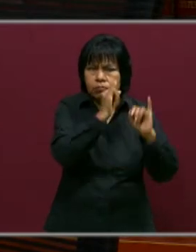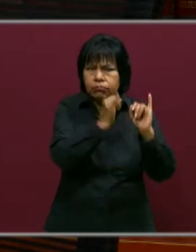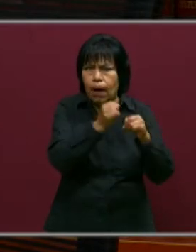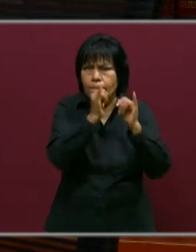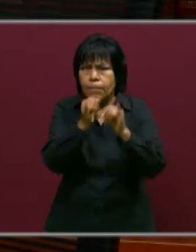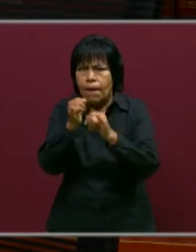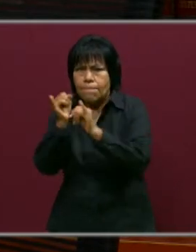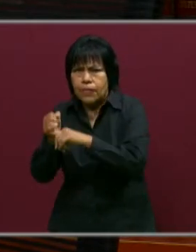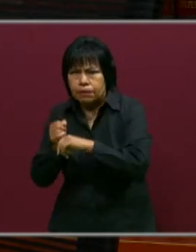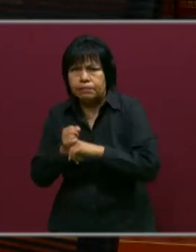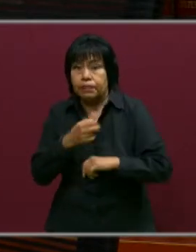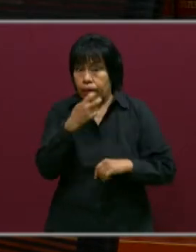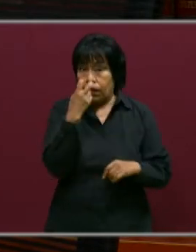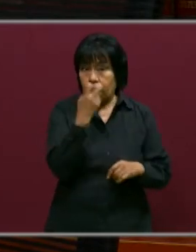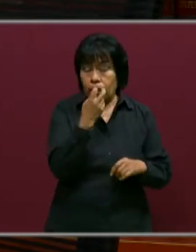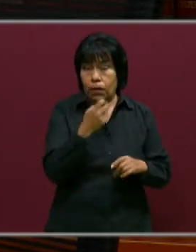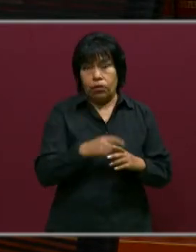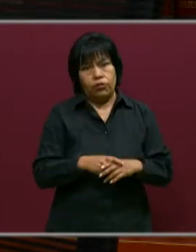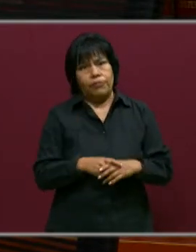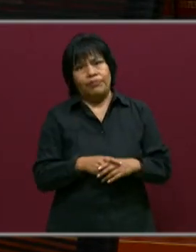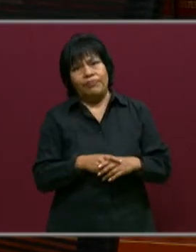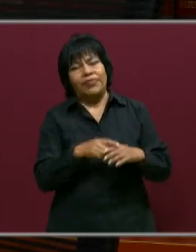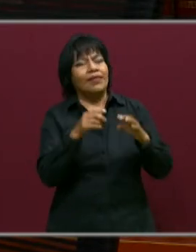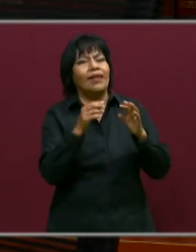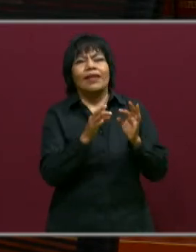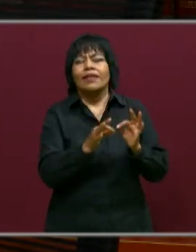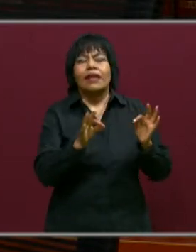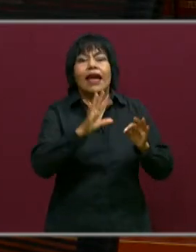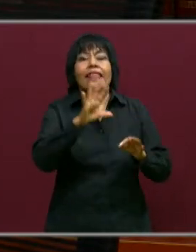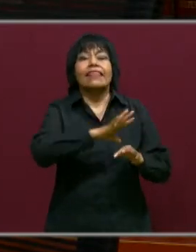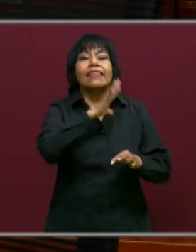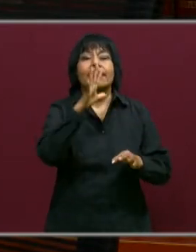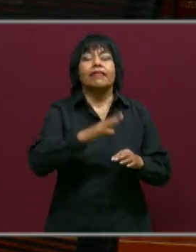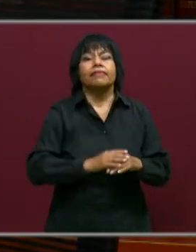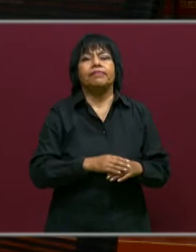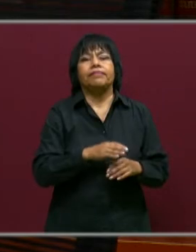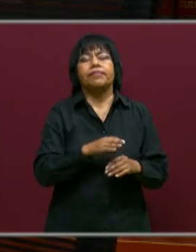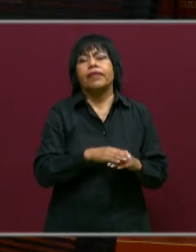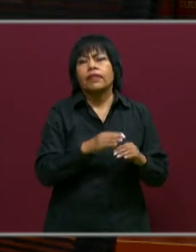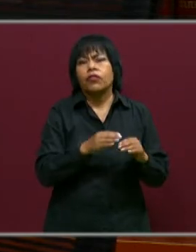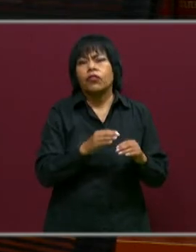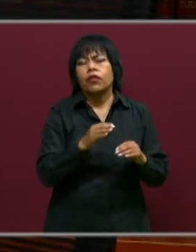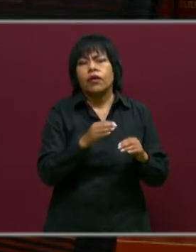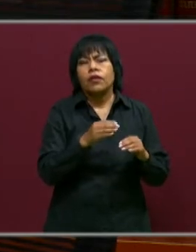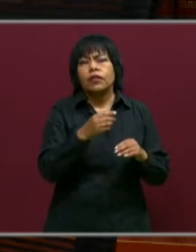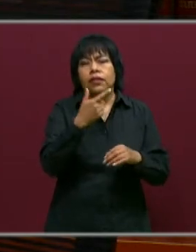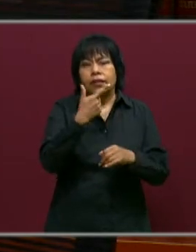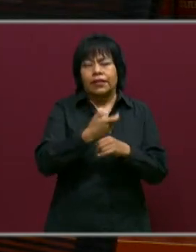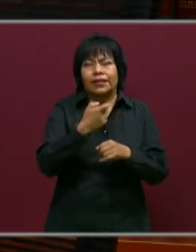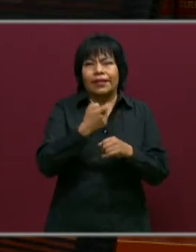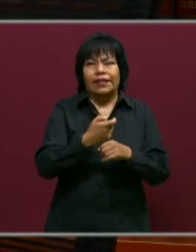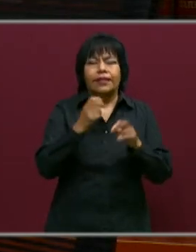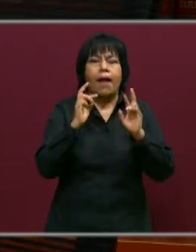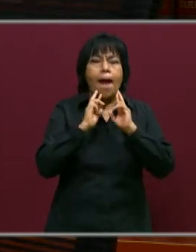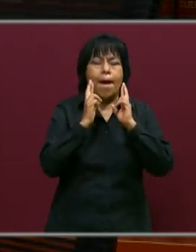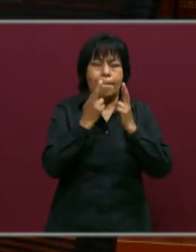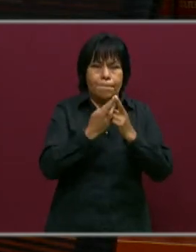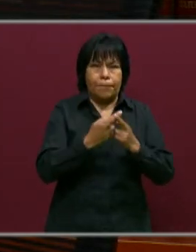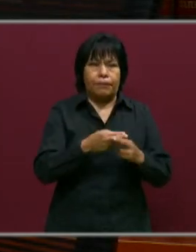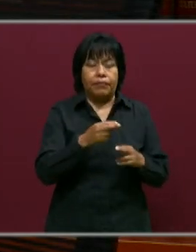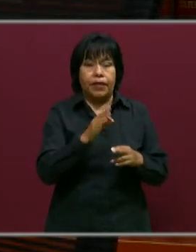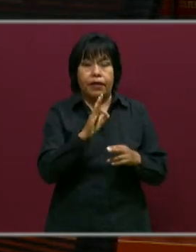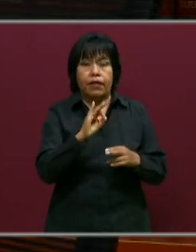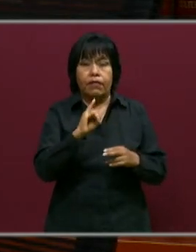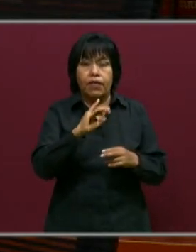alumnos. Eso es lo que abarca como en forma muy general la séptima sesión. Y bueno, estas